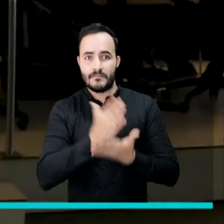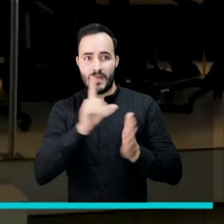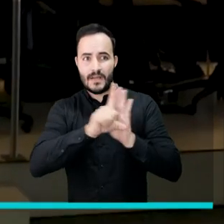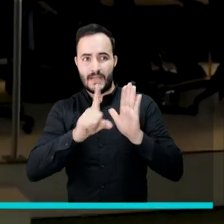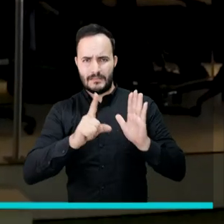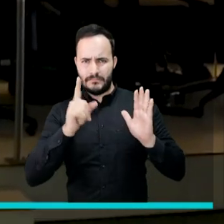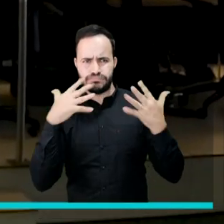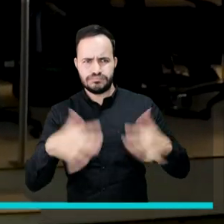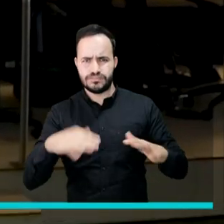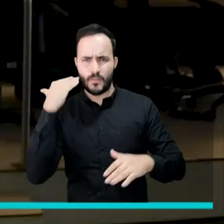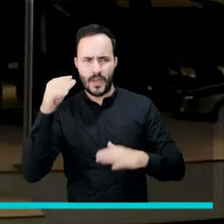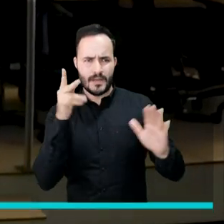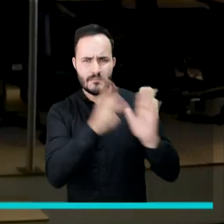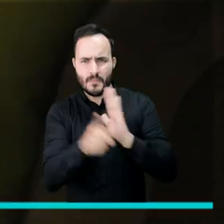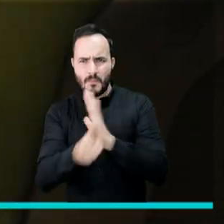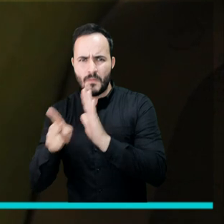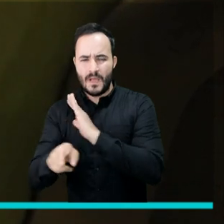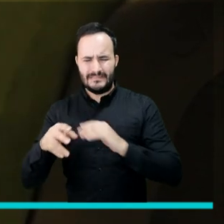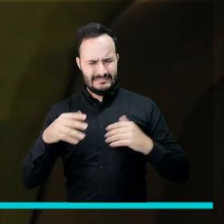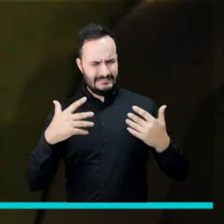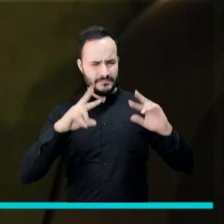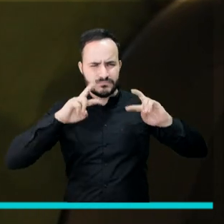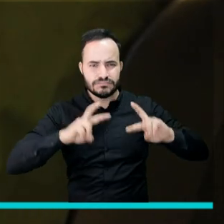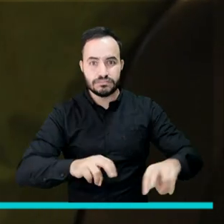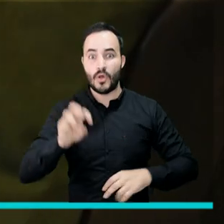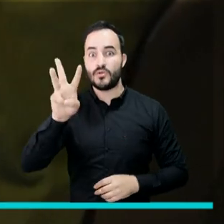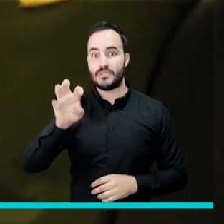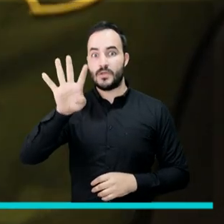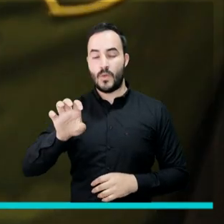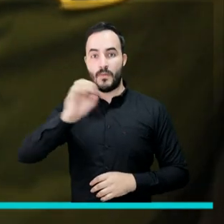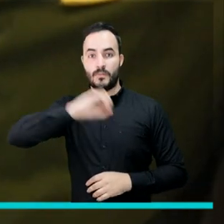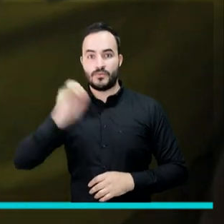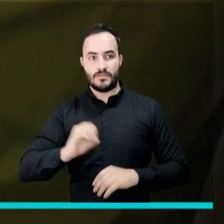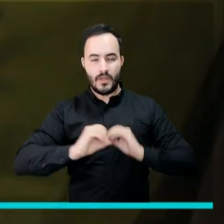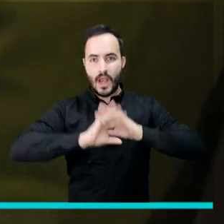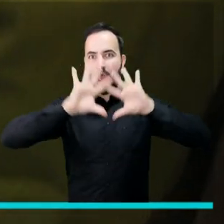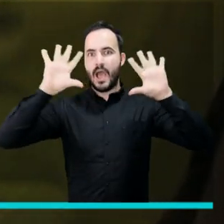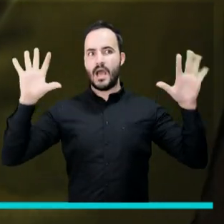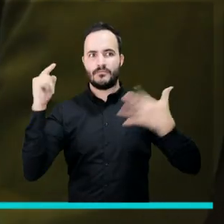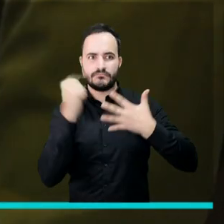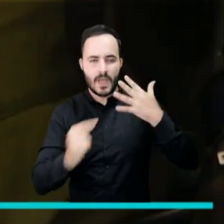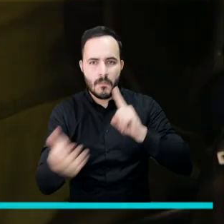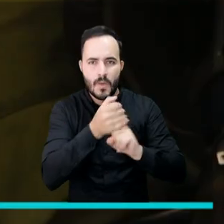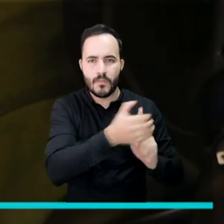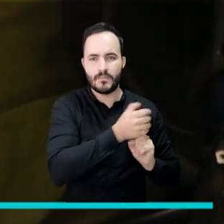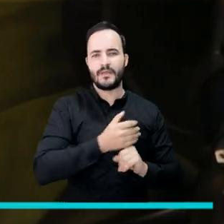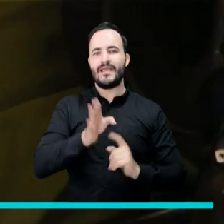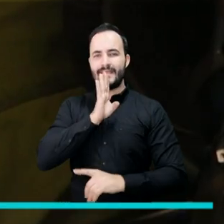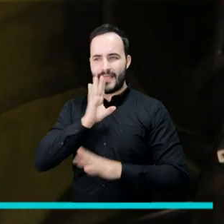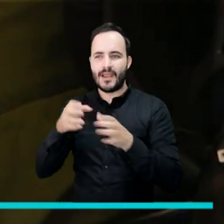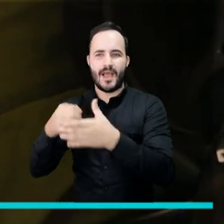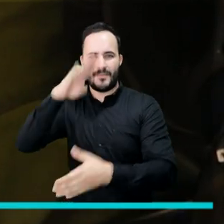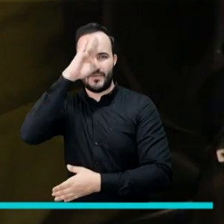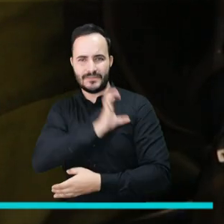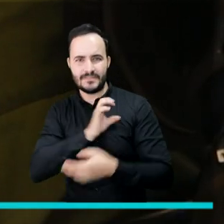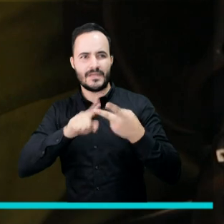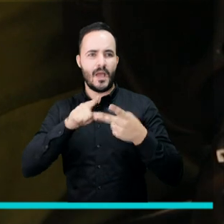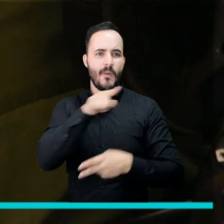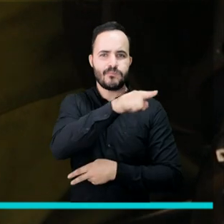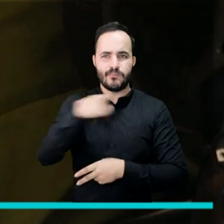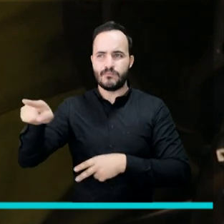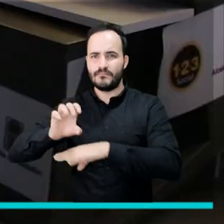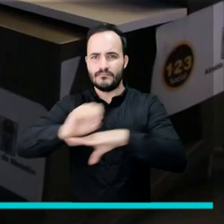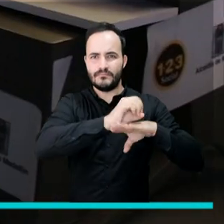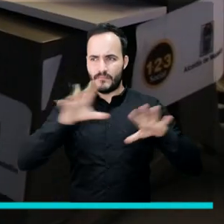89% de los crímenes verificados como feminicidios en Medellín se han esclarecido gracias al trabajo conjunto de la Alcaldía de Medellín,